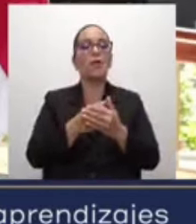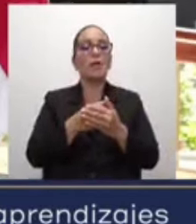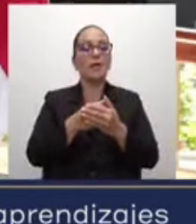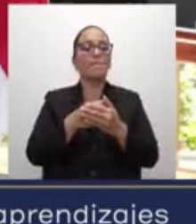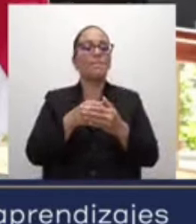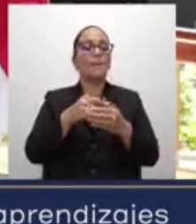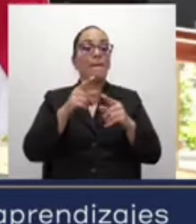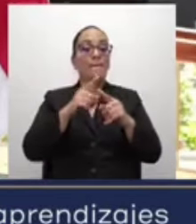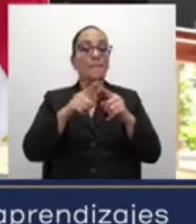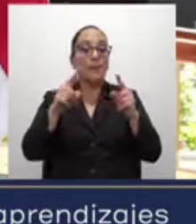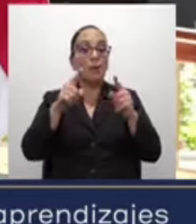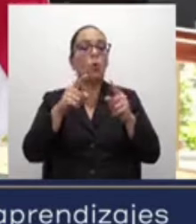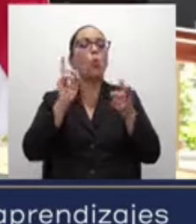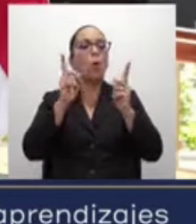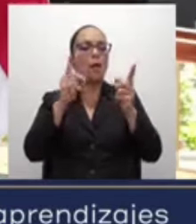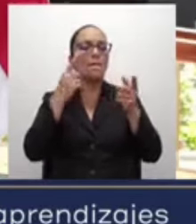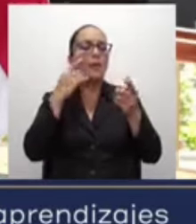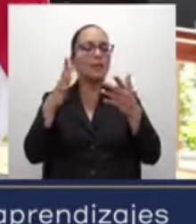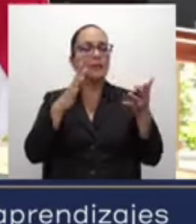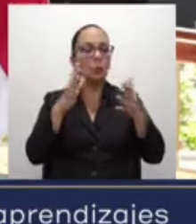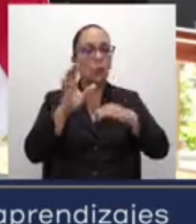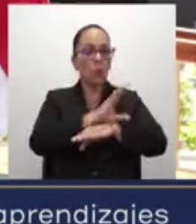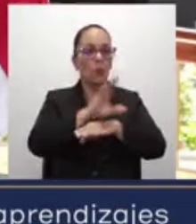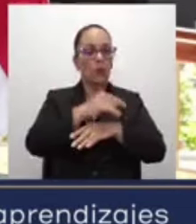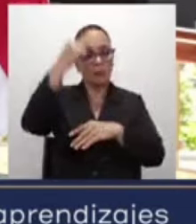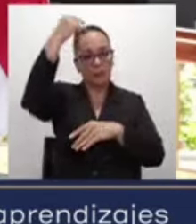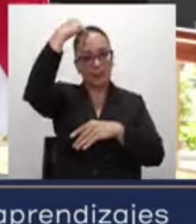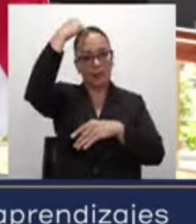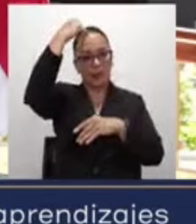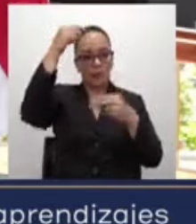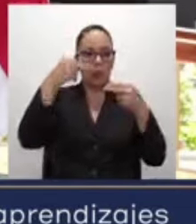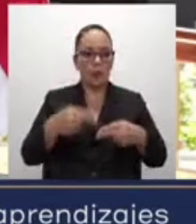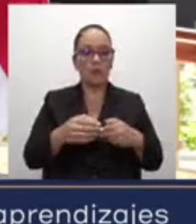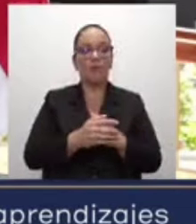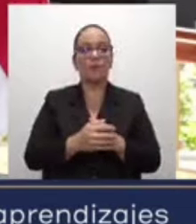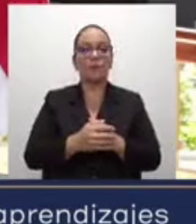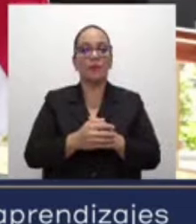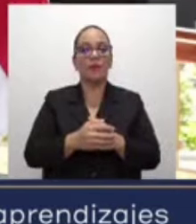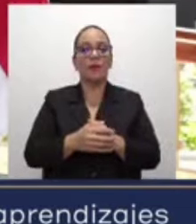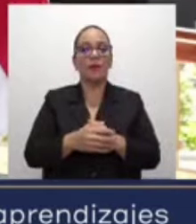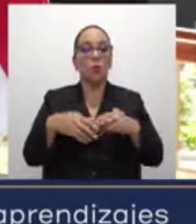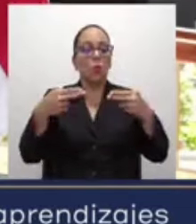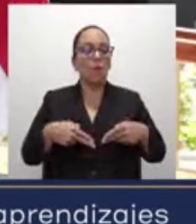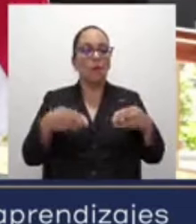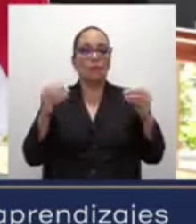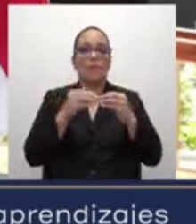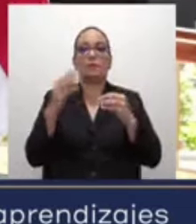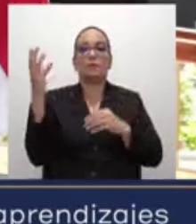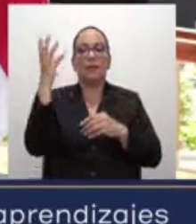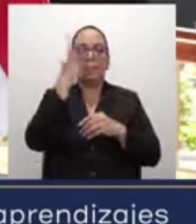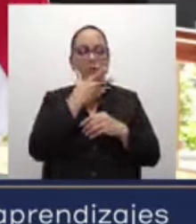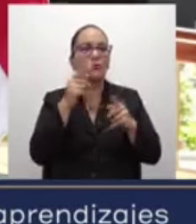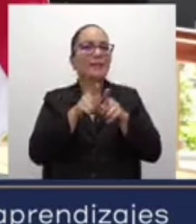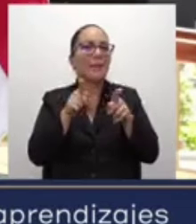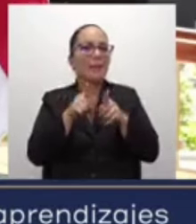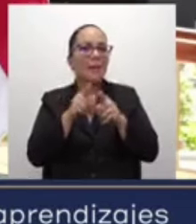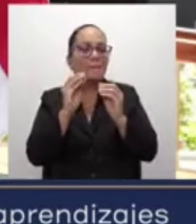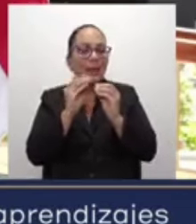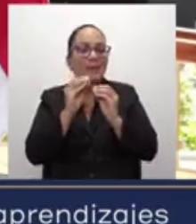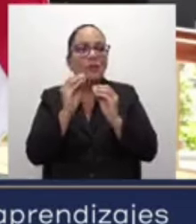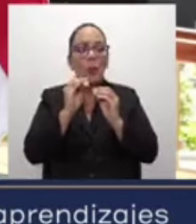Obviamente, los seres humanos somos seres mucho más maravillosos y misteriosos, pero hay